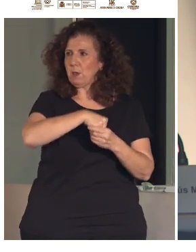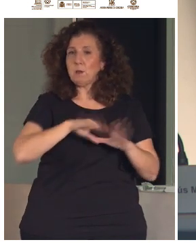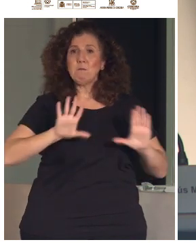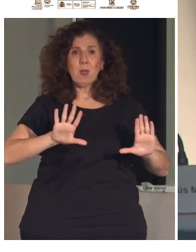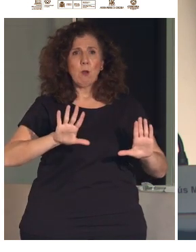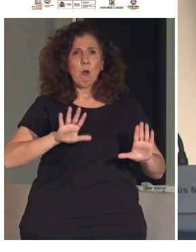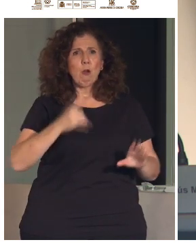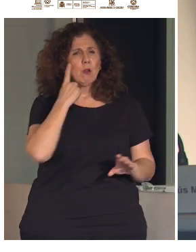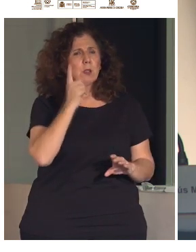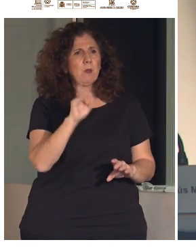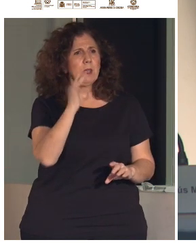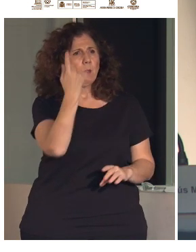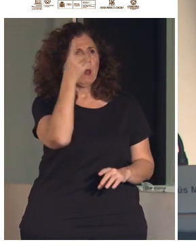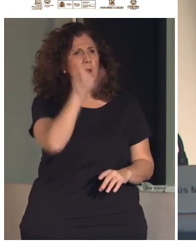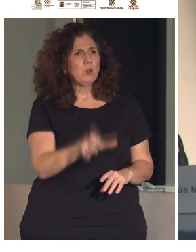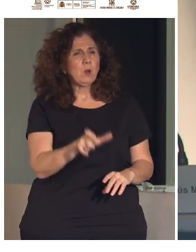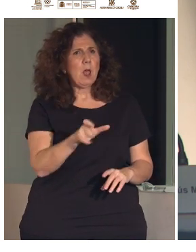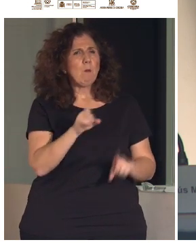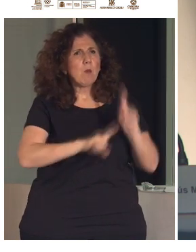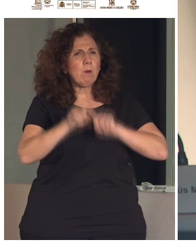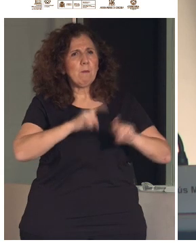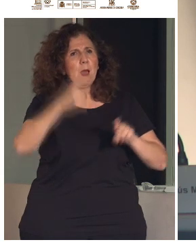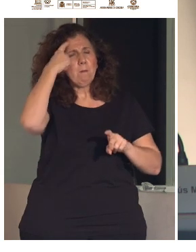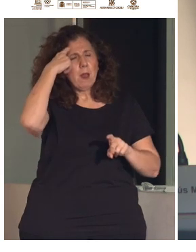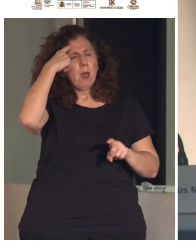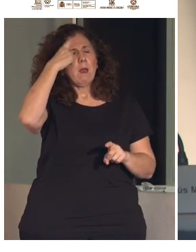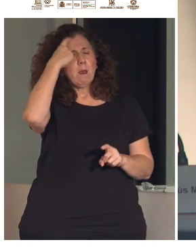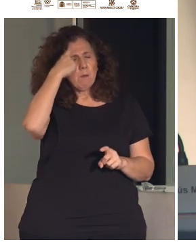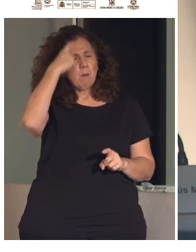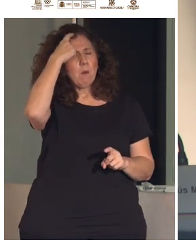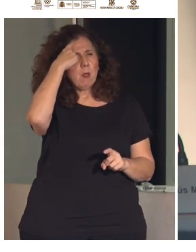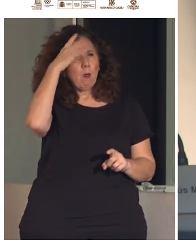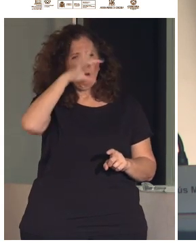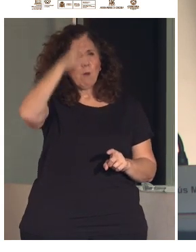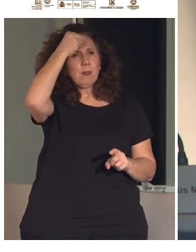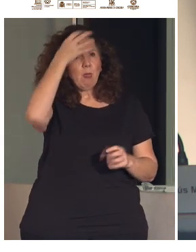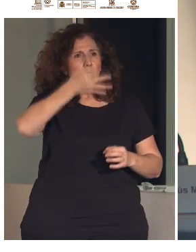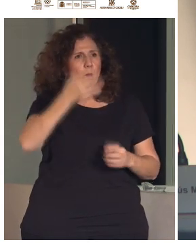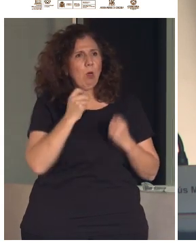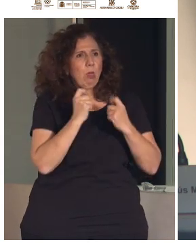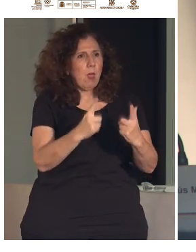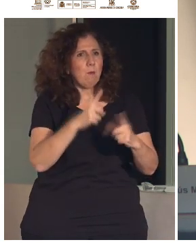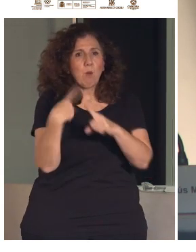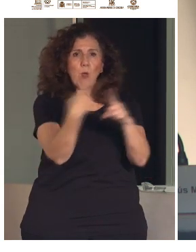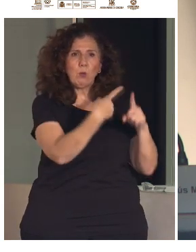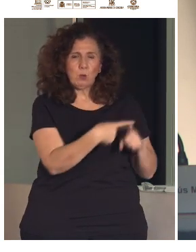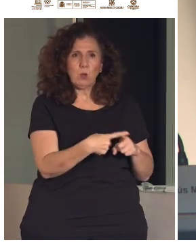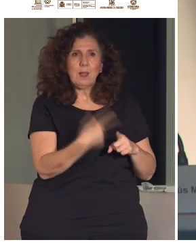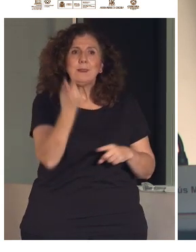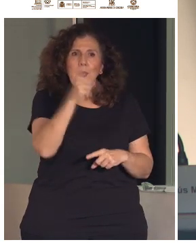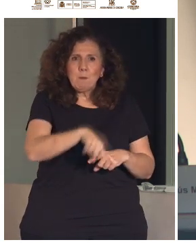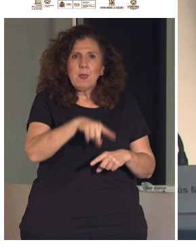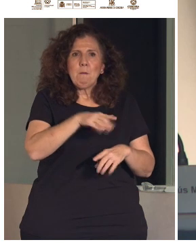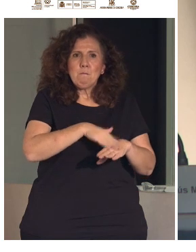dificultades para memorizar o para razonar, se le deben aportar entornos, productos y servicios comprensibles, también